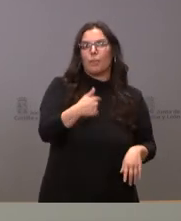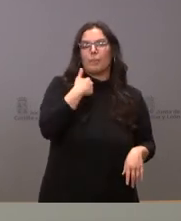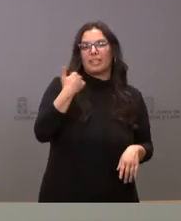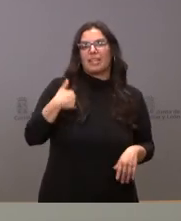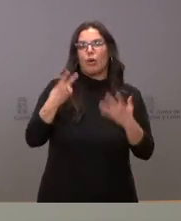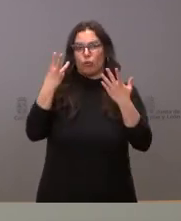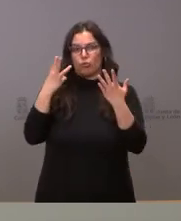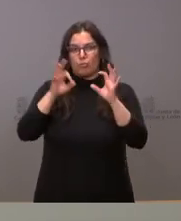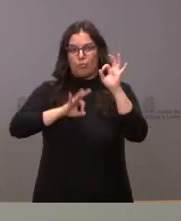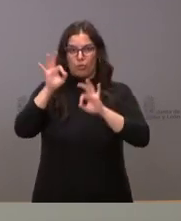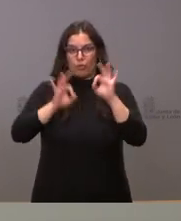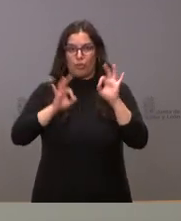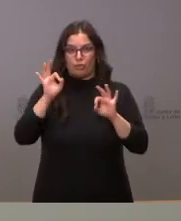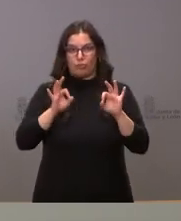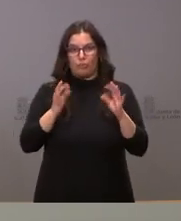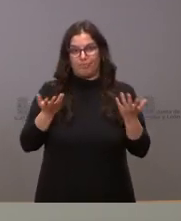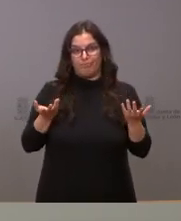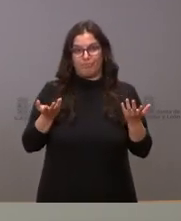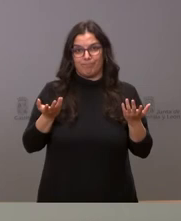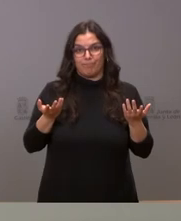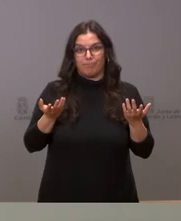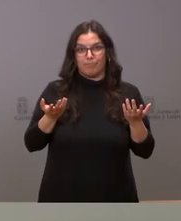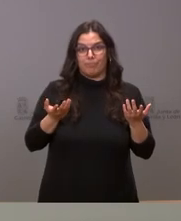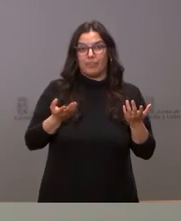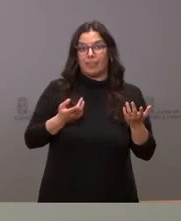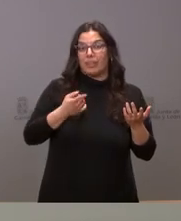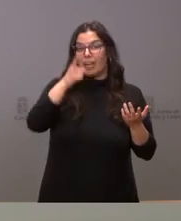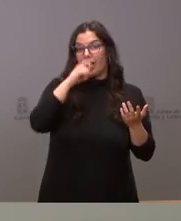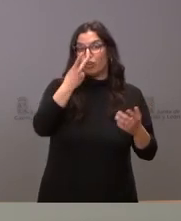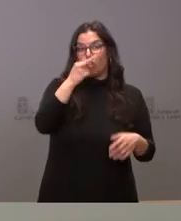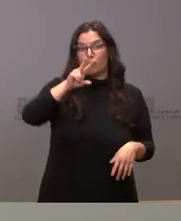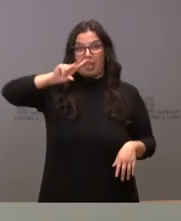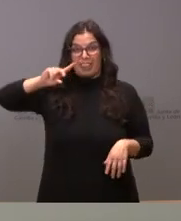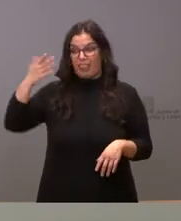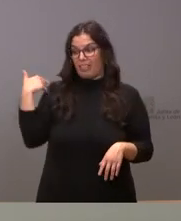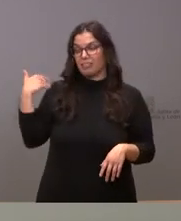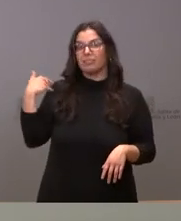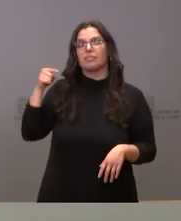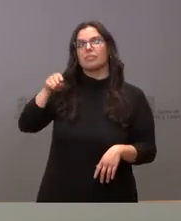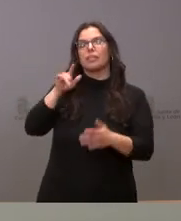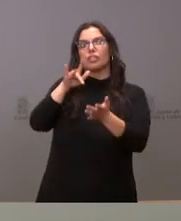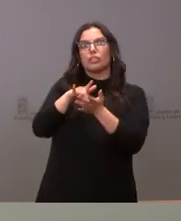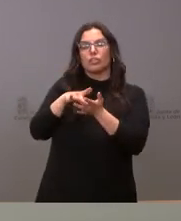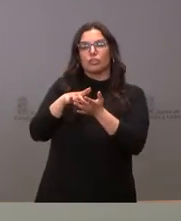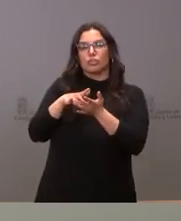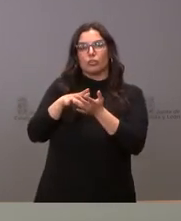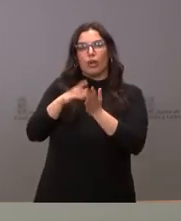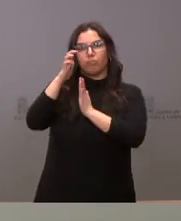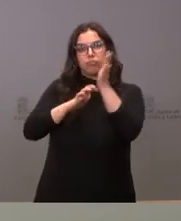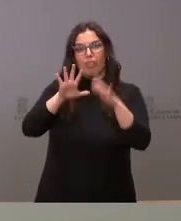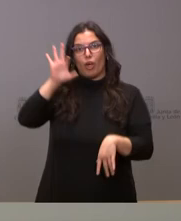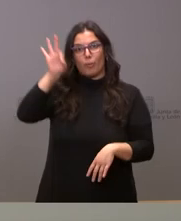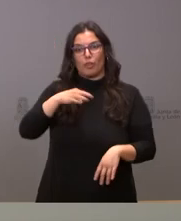% es incluso mayor que la que se tuvo aquel año 2010 donde la bajada de la retribución de los empleados públicos fue del 5%